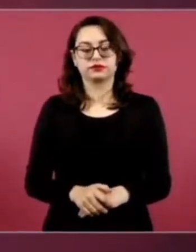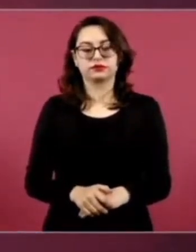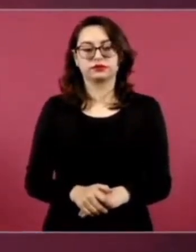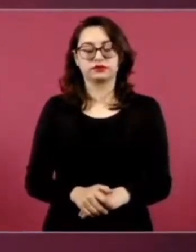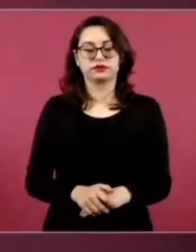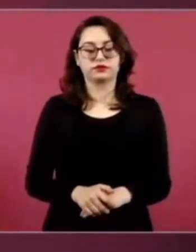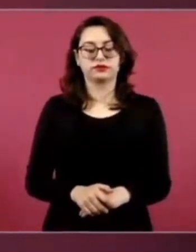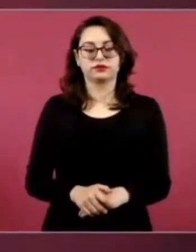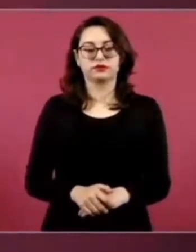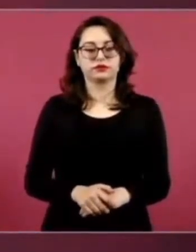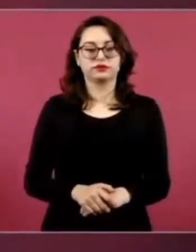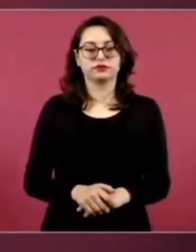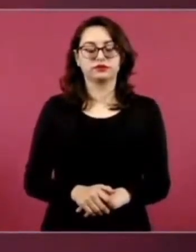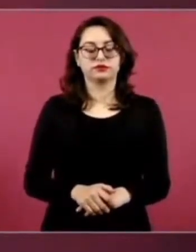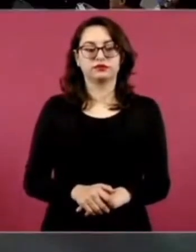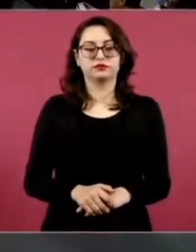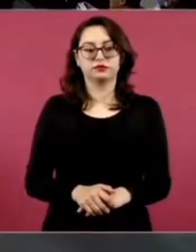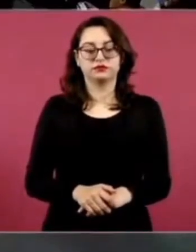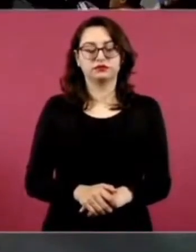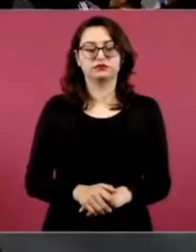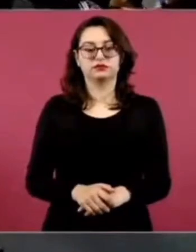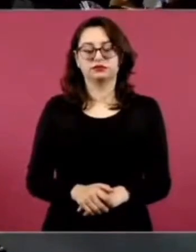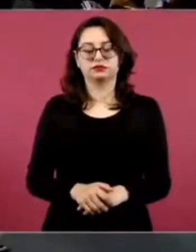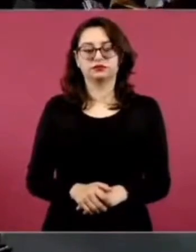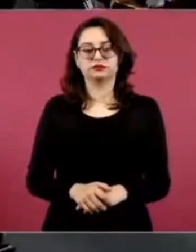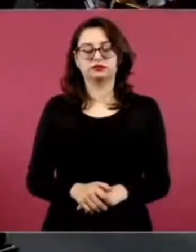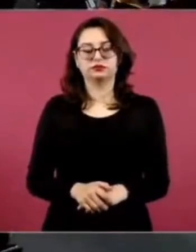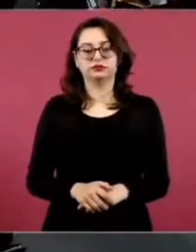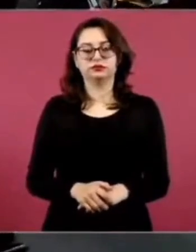respetamos.